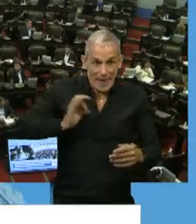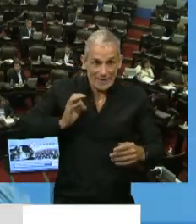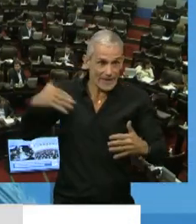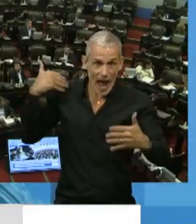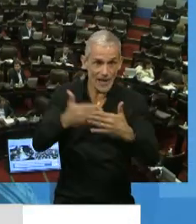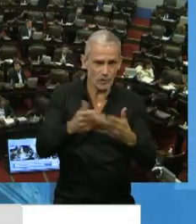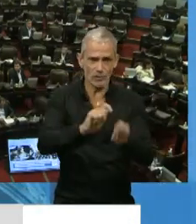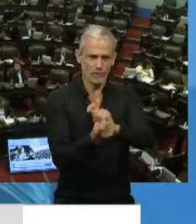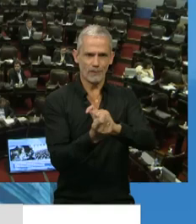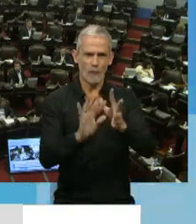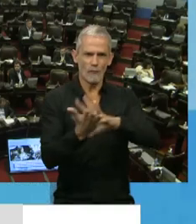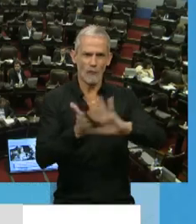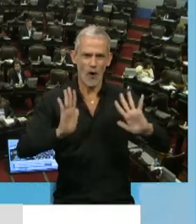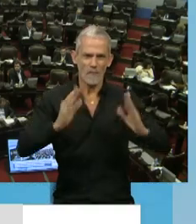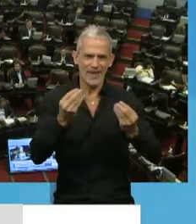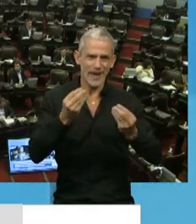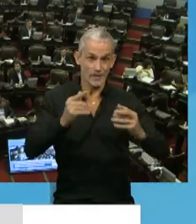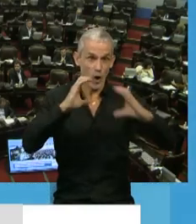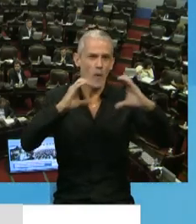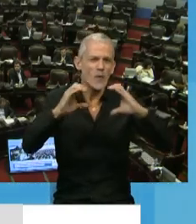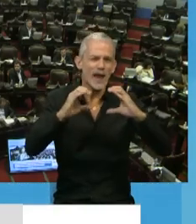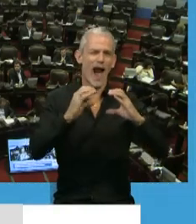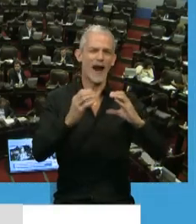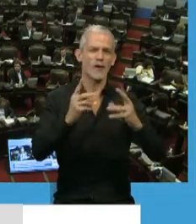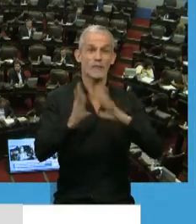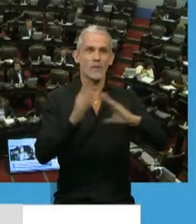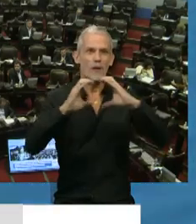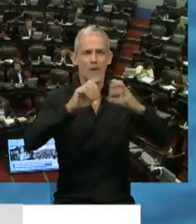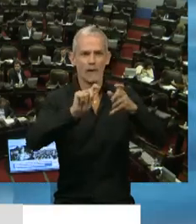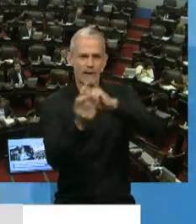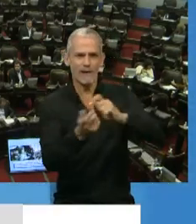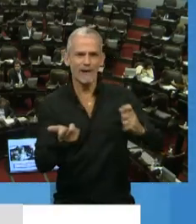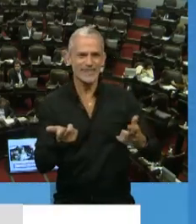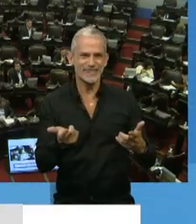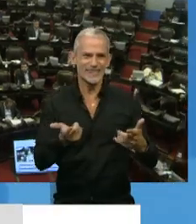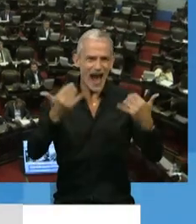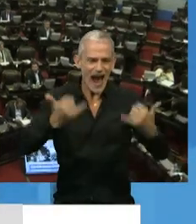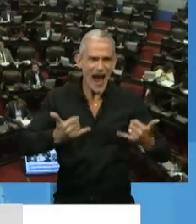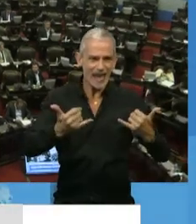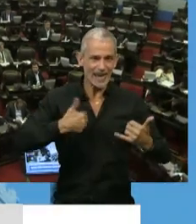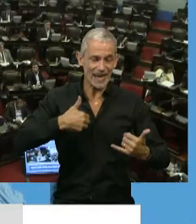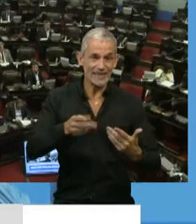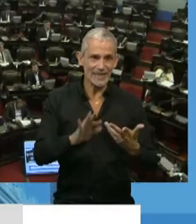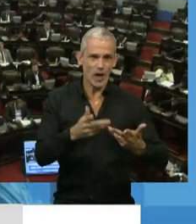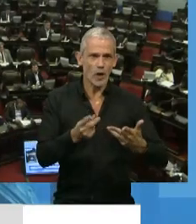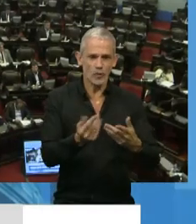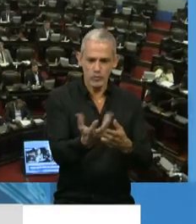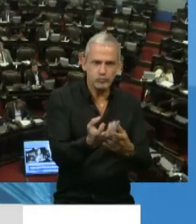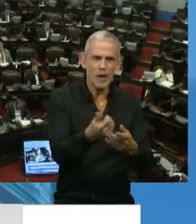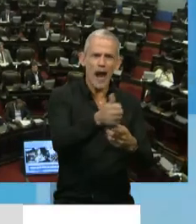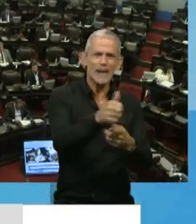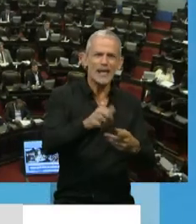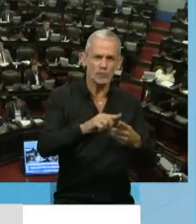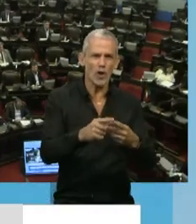hemos cambiado nuestra manera de comunicarnos, hemos atravesado aplicaciones colaborativas con las cuales ya